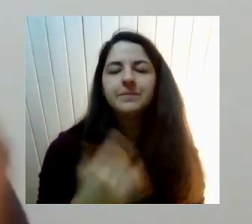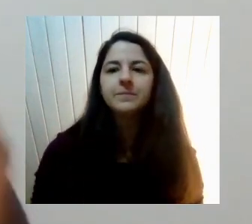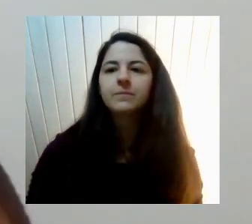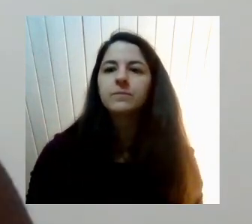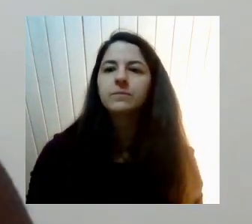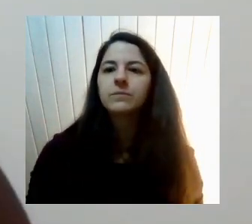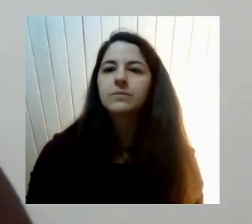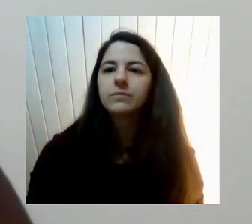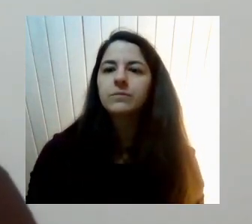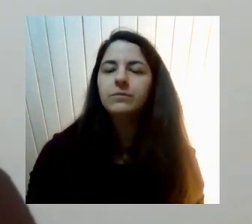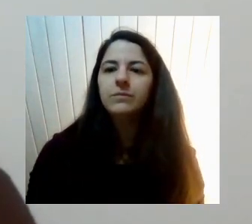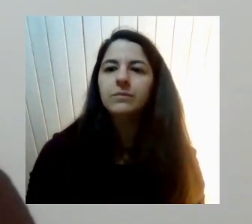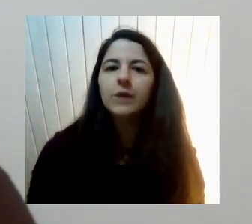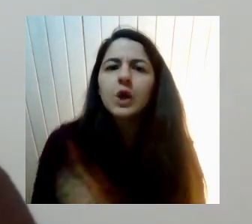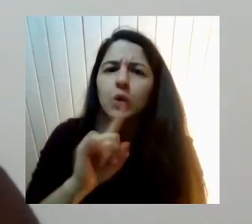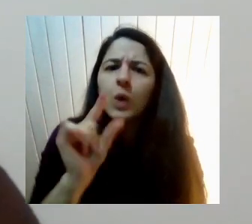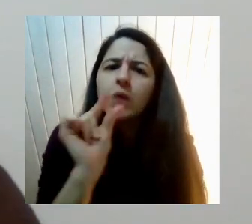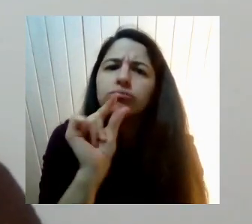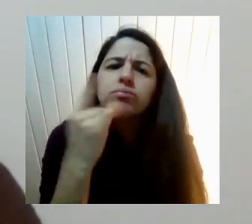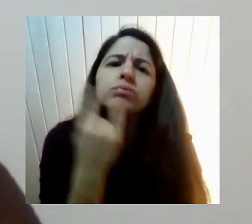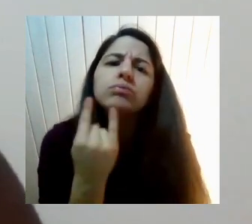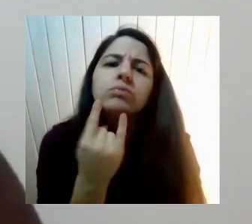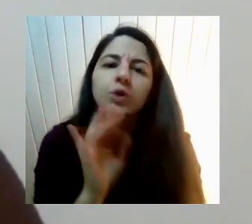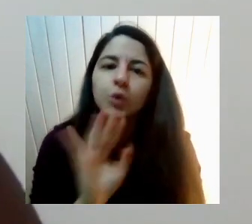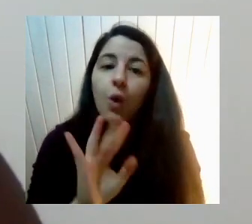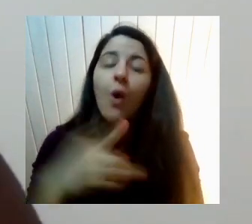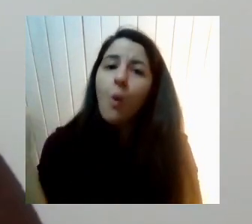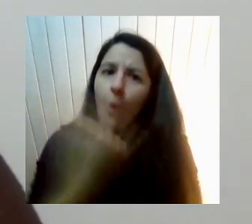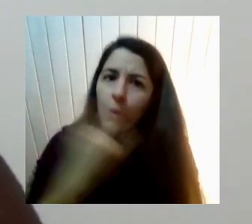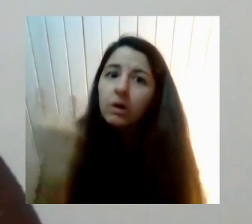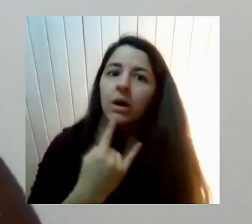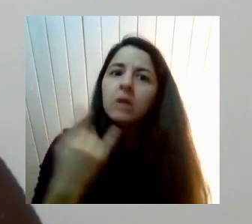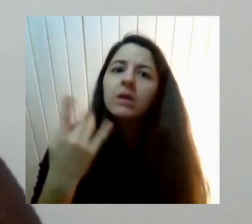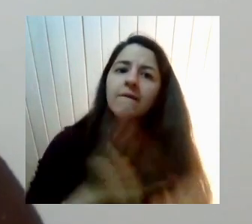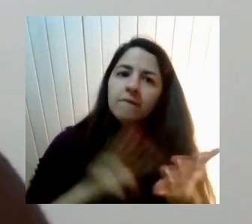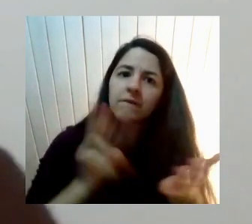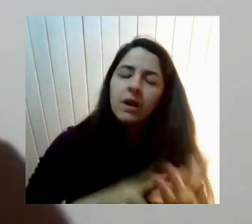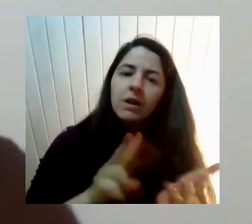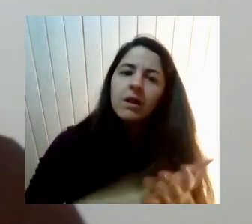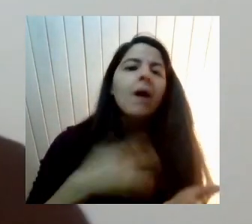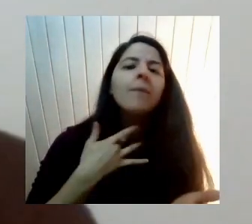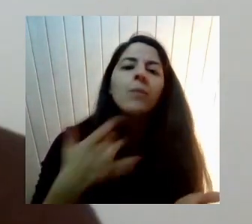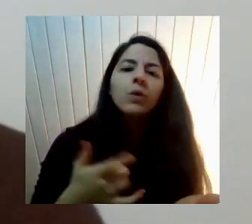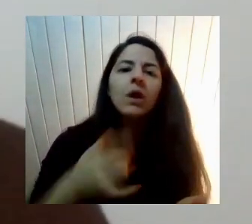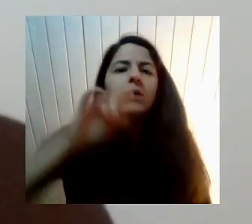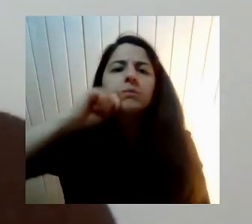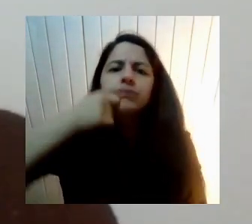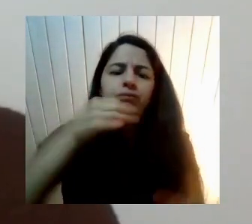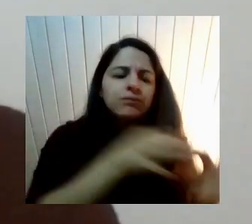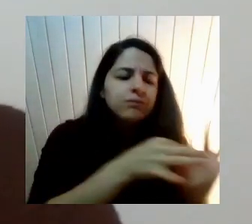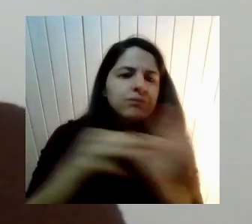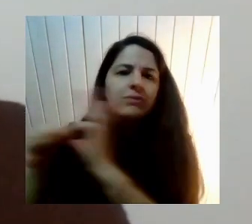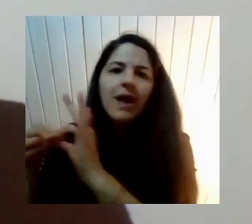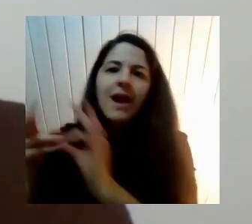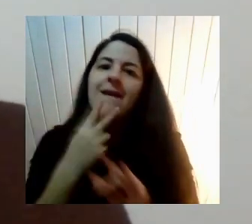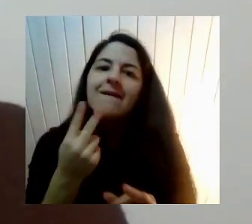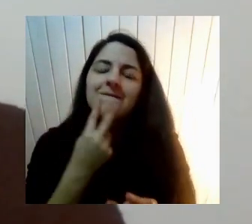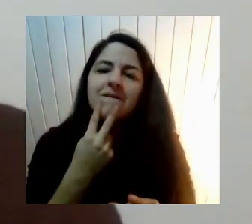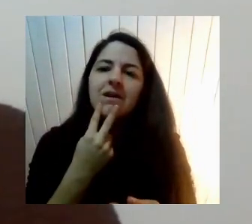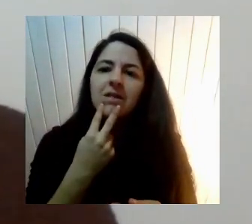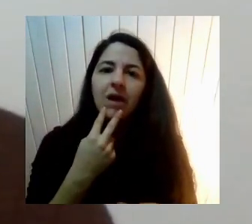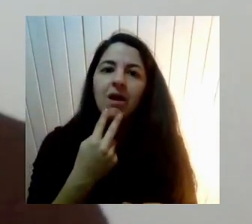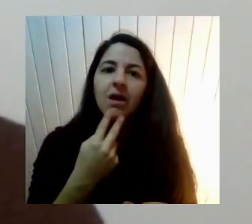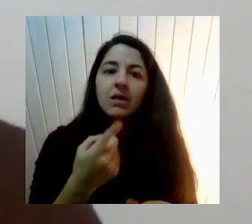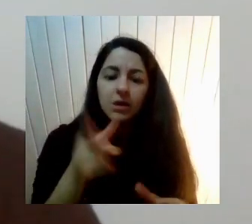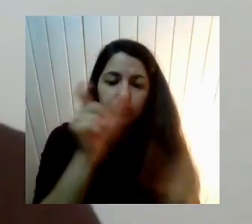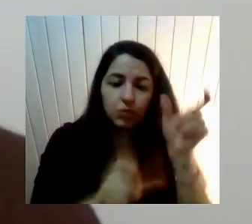Como chiquitita Una urgencia Que de verdad Va a marcar La vida De quienes están En nuestras aulas Los que somos Los profesores Y profesoras